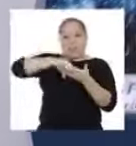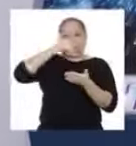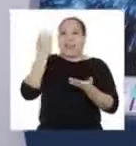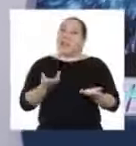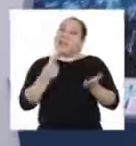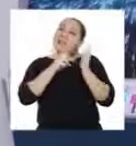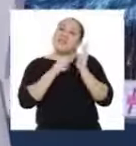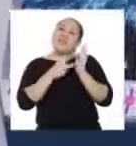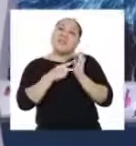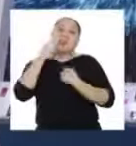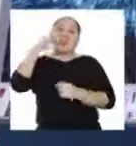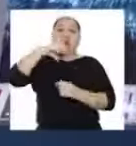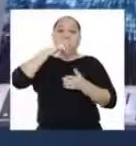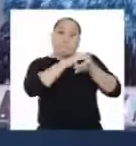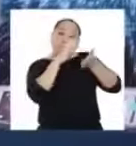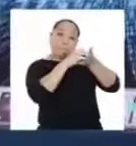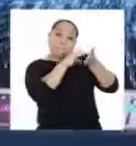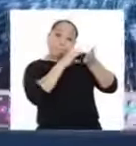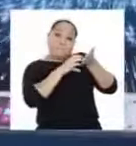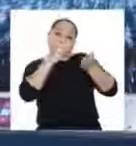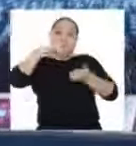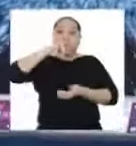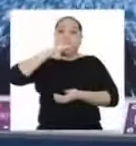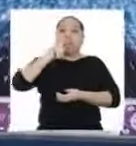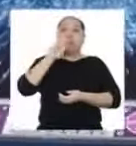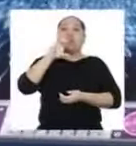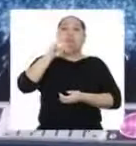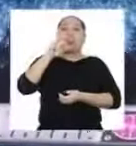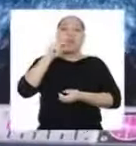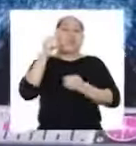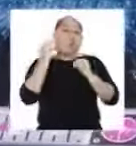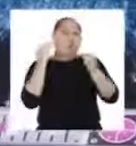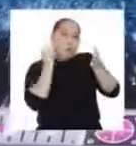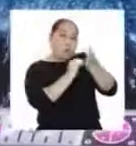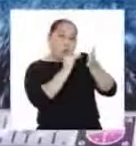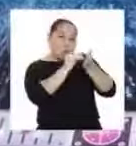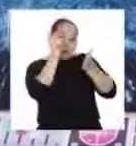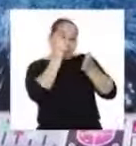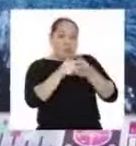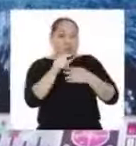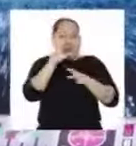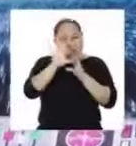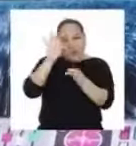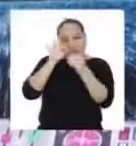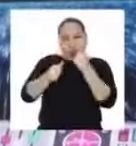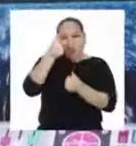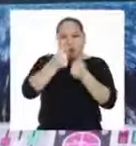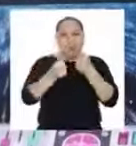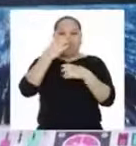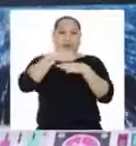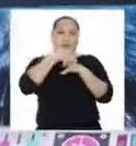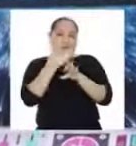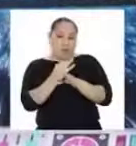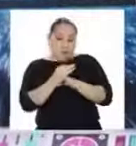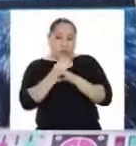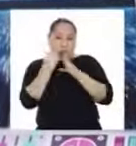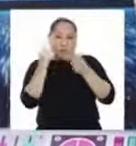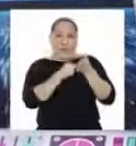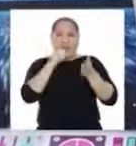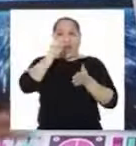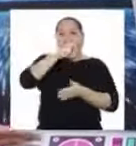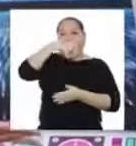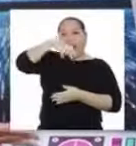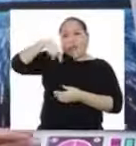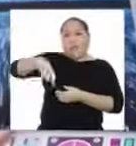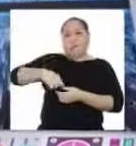aprendiendo qué es un pictograma y cómo elaborar uno. Y así, hemos descubierto cuál es el tipo de aplicación